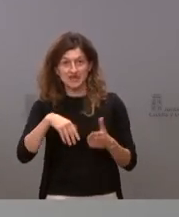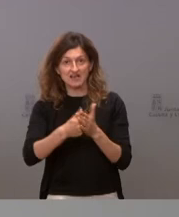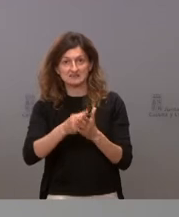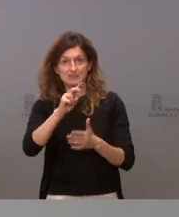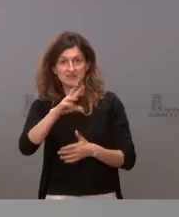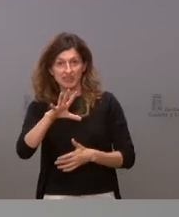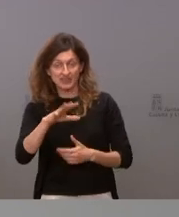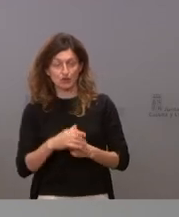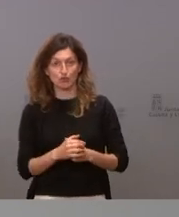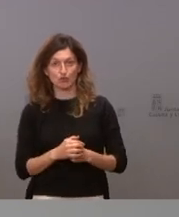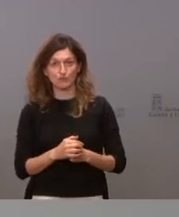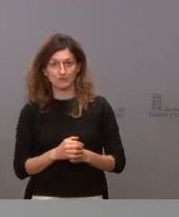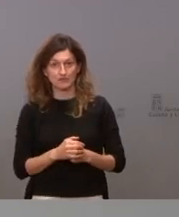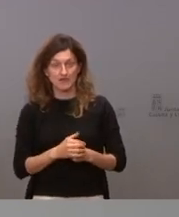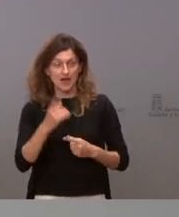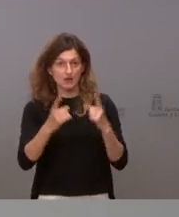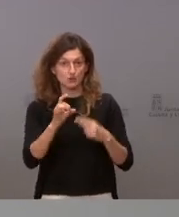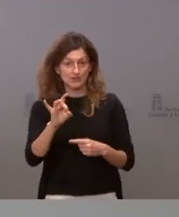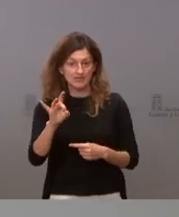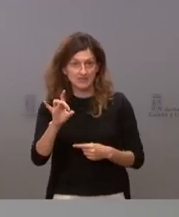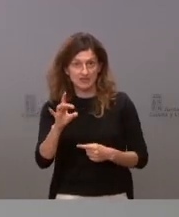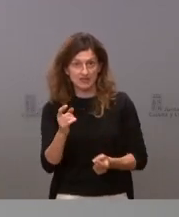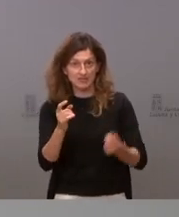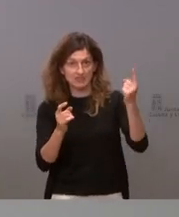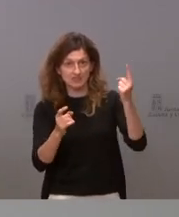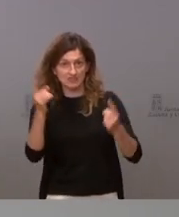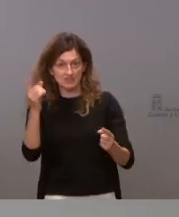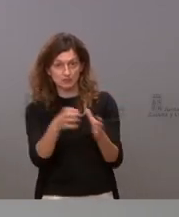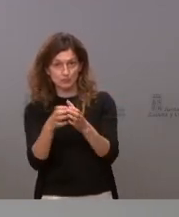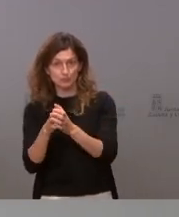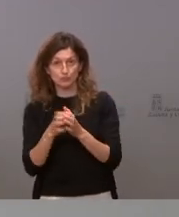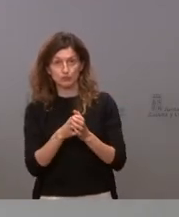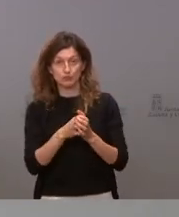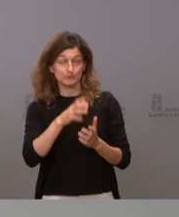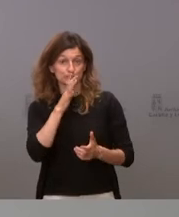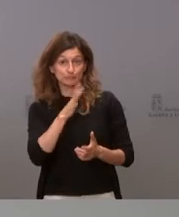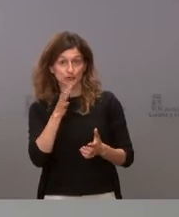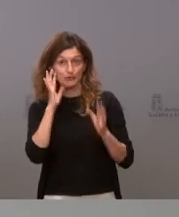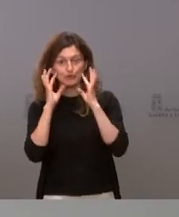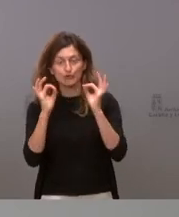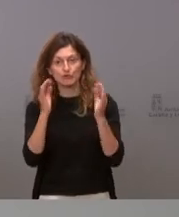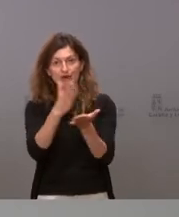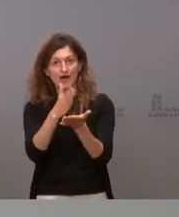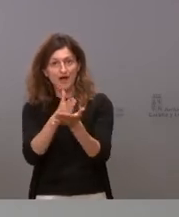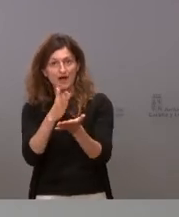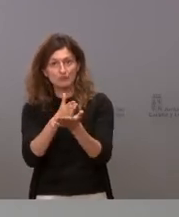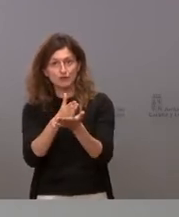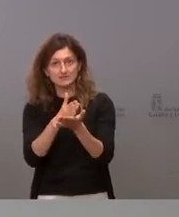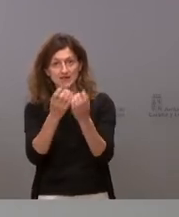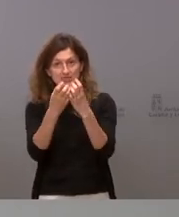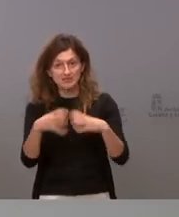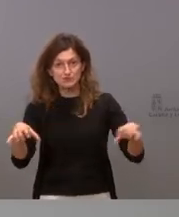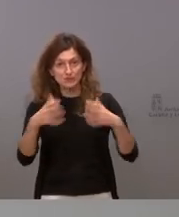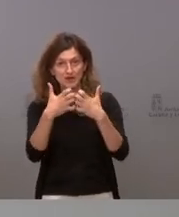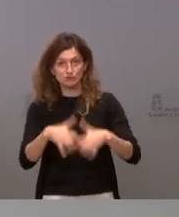En ningún caso un grupo burbuja son a 15. Hay algún caso puntual evidentemente porque realmente las aulas el desdobles sea